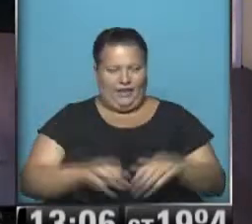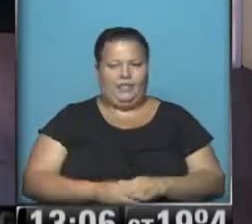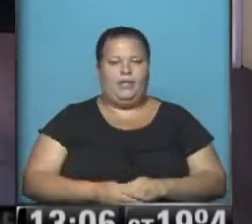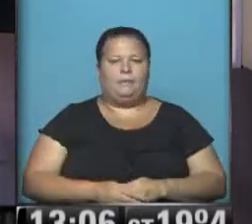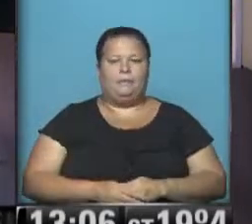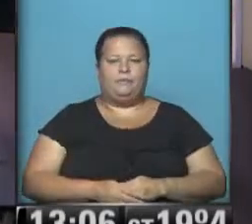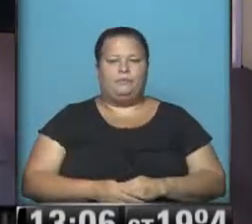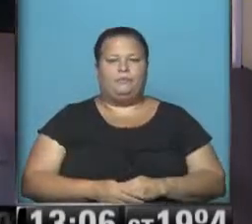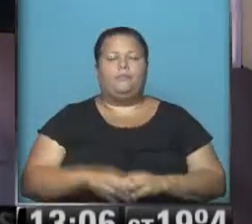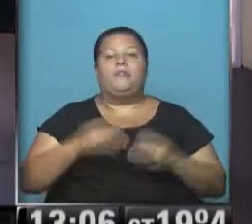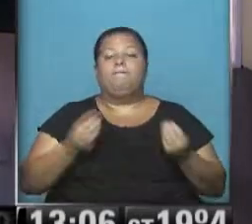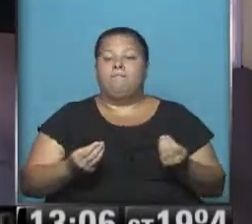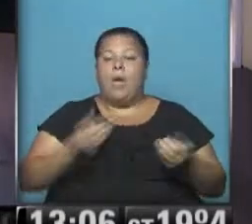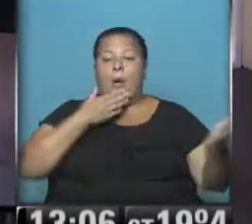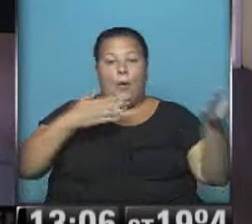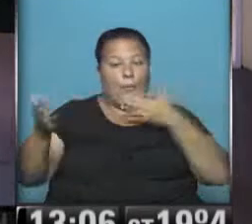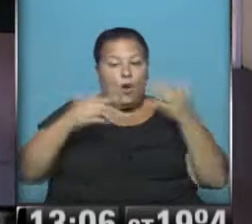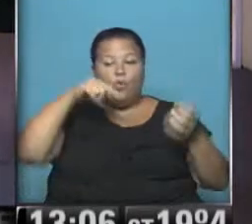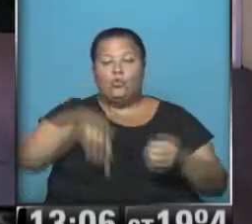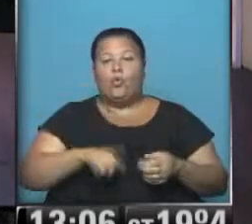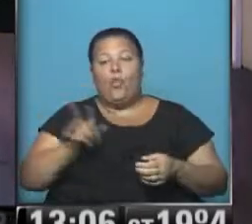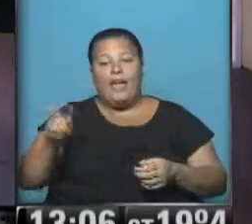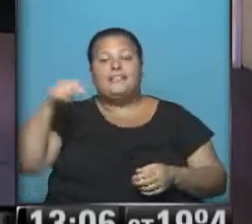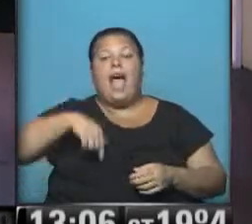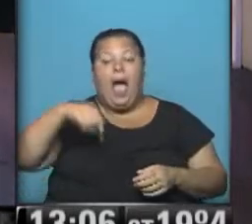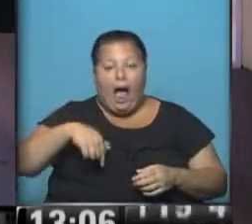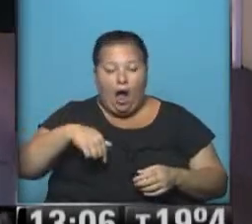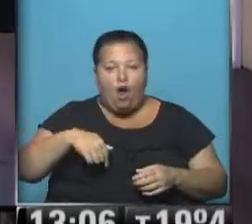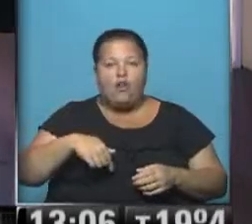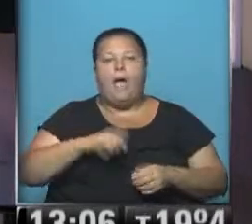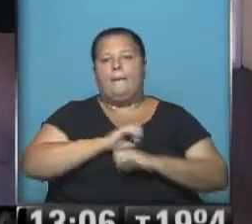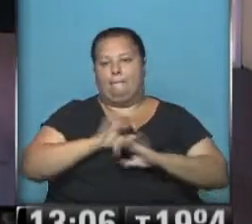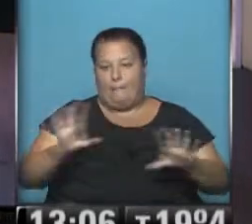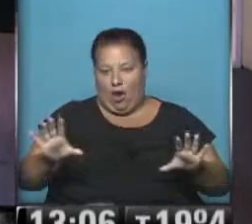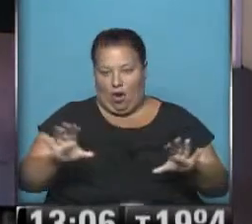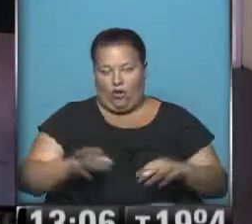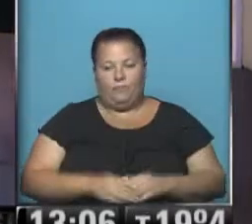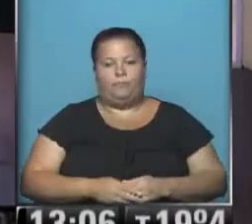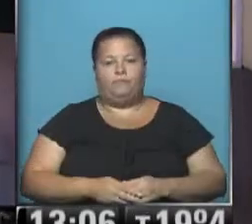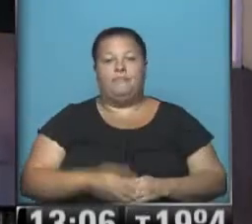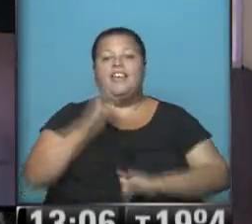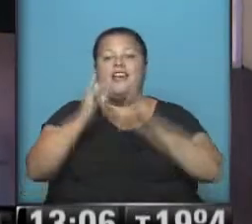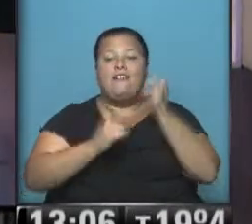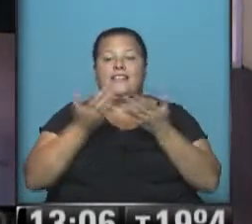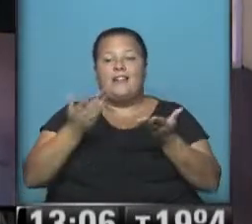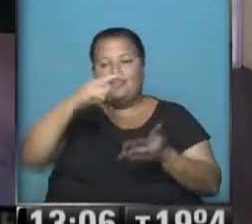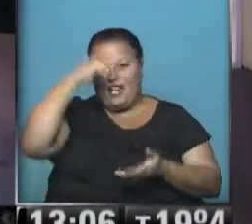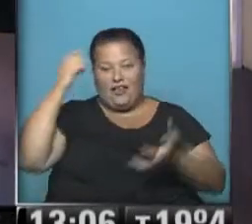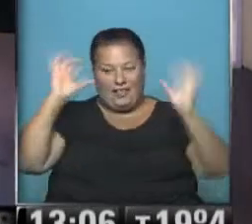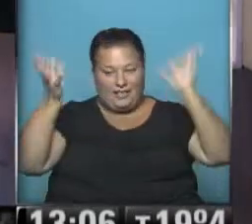mañana. De manera que el viento sudeste en este momento está agravando la situación. Es información del Servicio Meteorológico